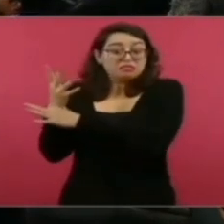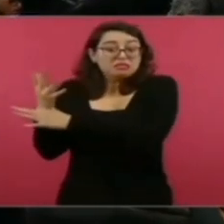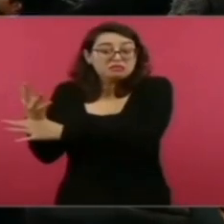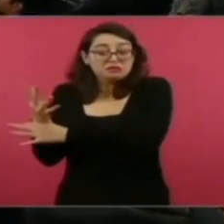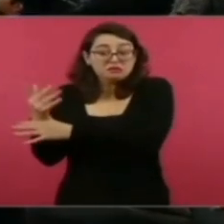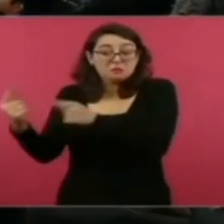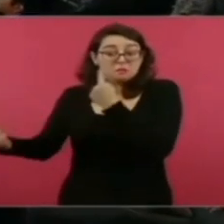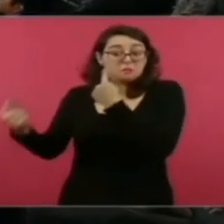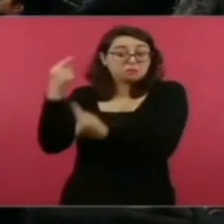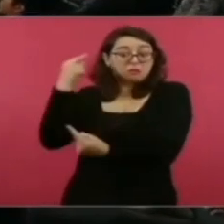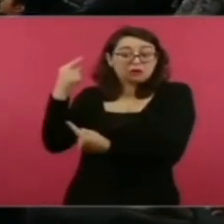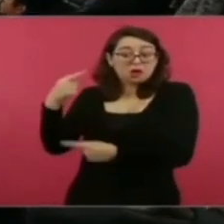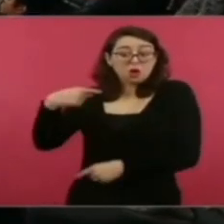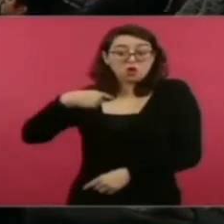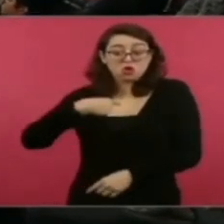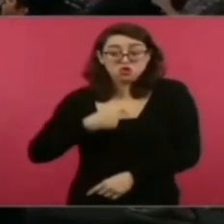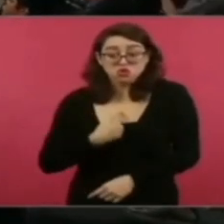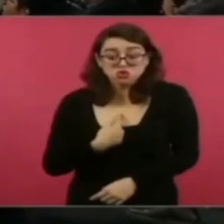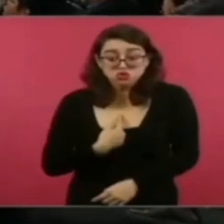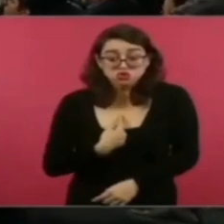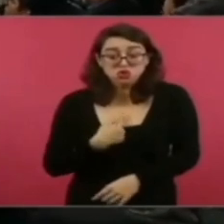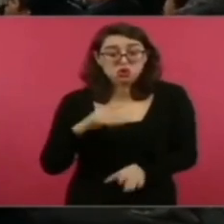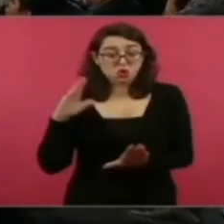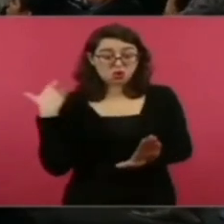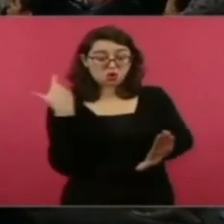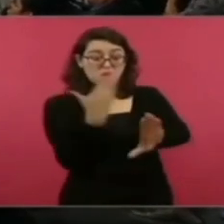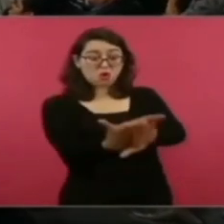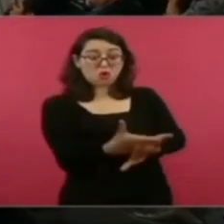para juzgarme como